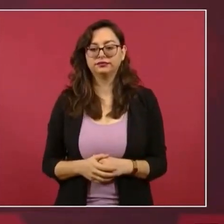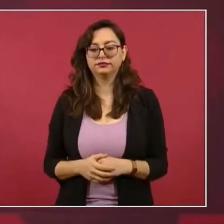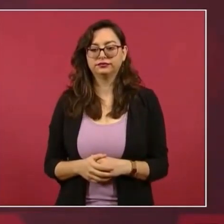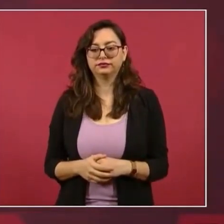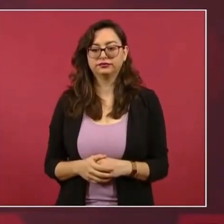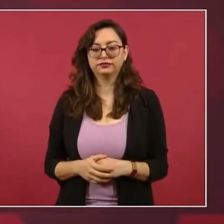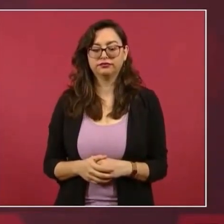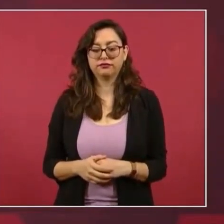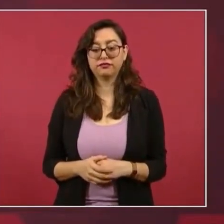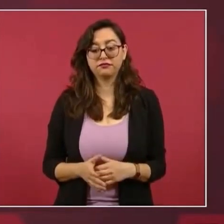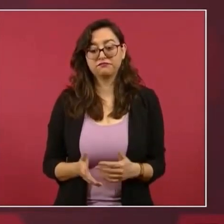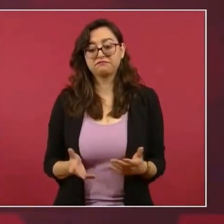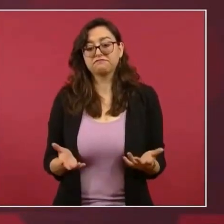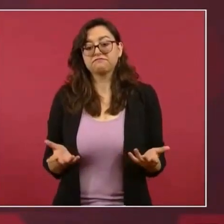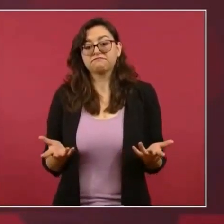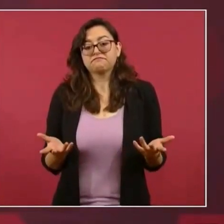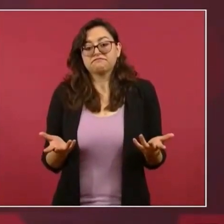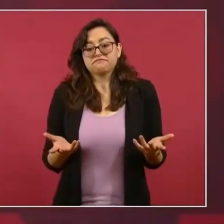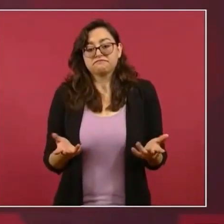pero bueno